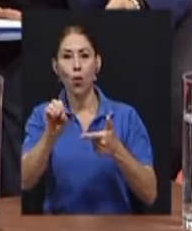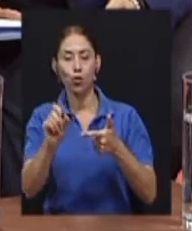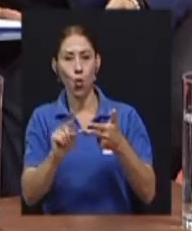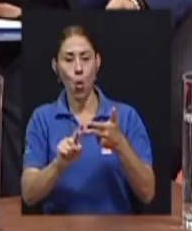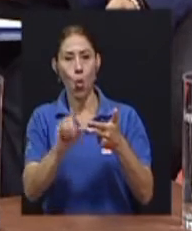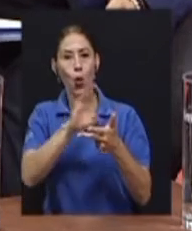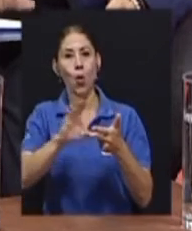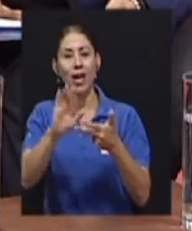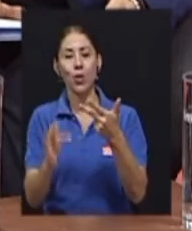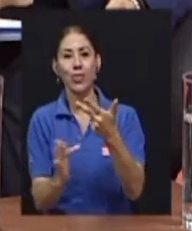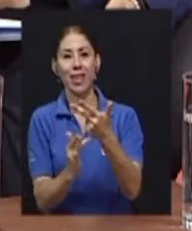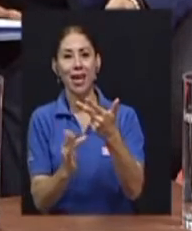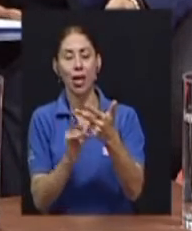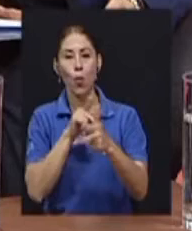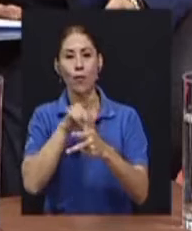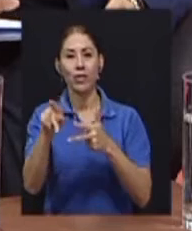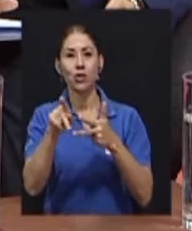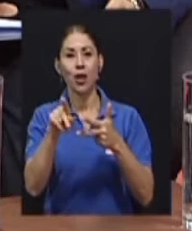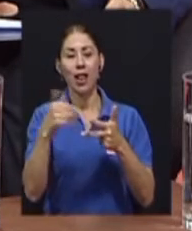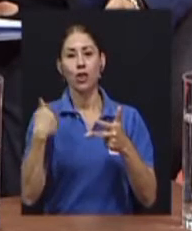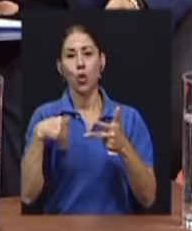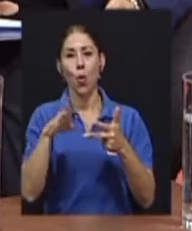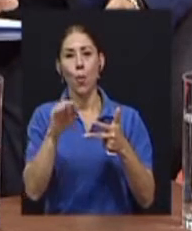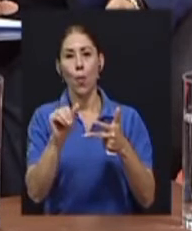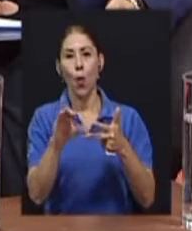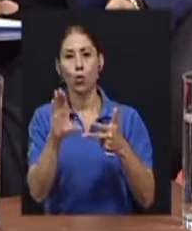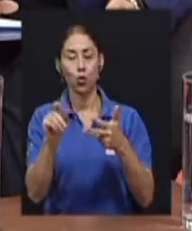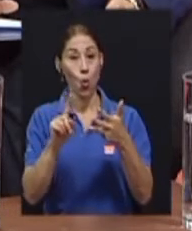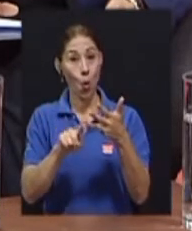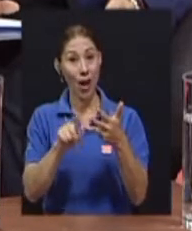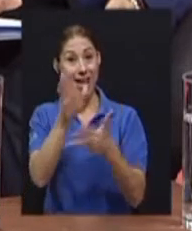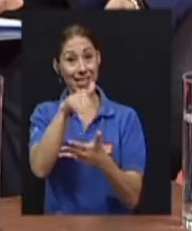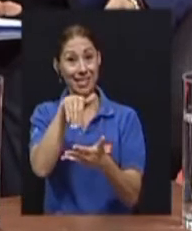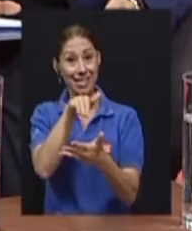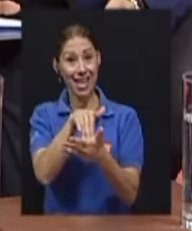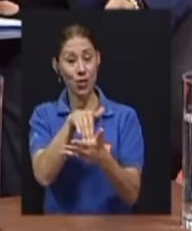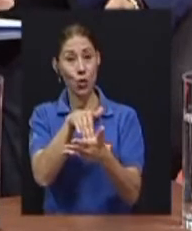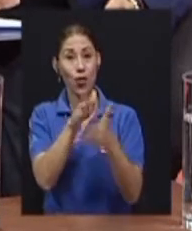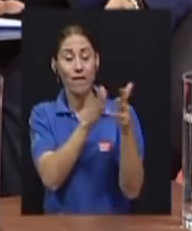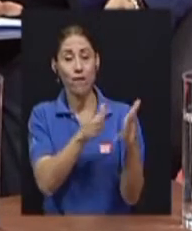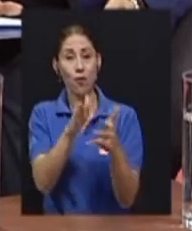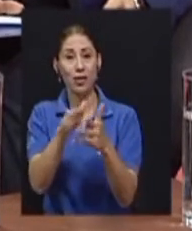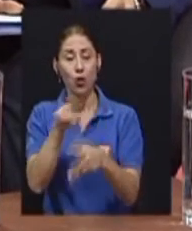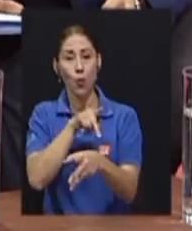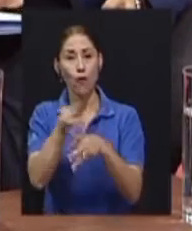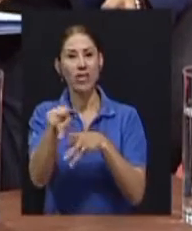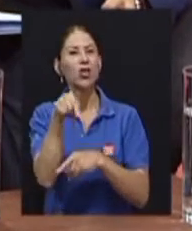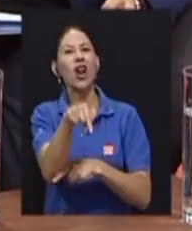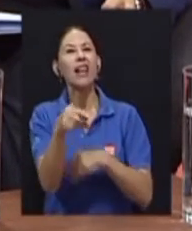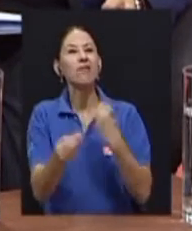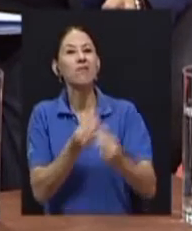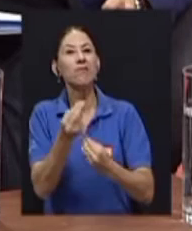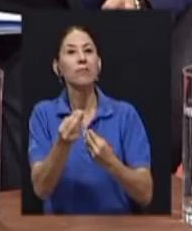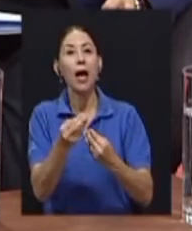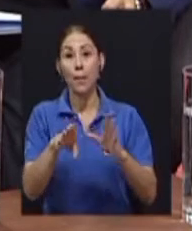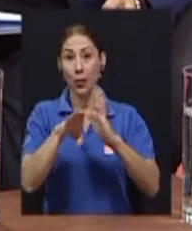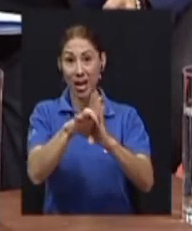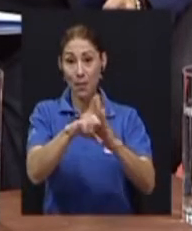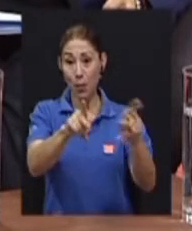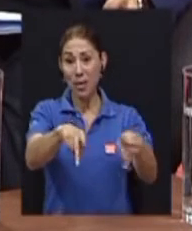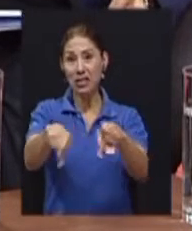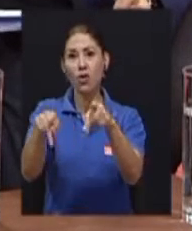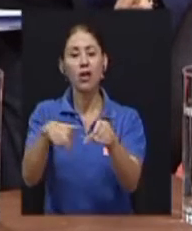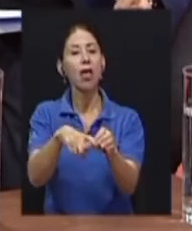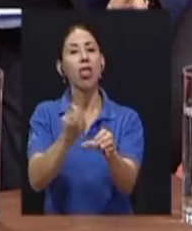Bosco, el Centro de Formación Profesional, que es un lugar donde nosotros recibimos a jóvenes que desertaron de la educación